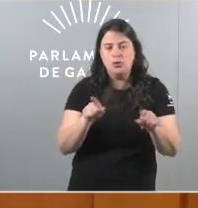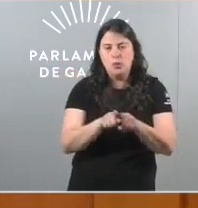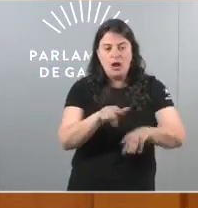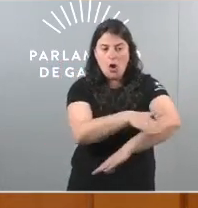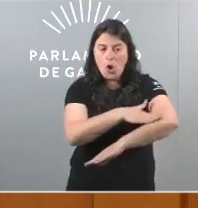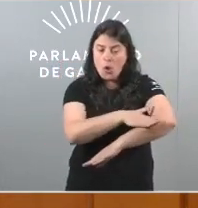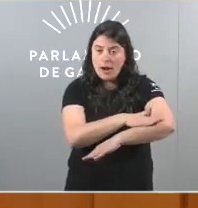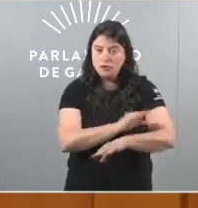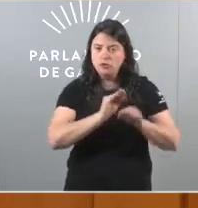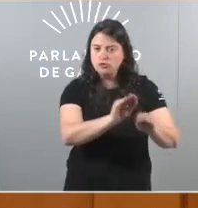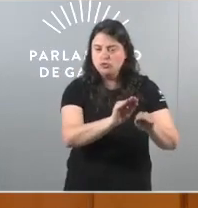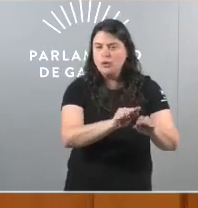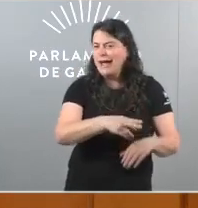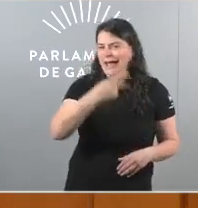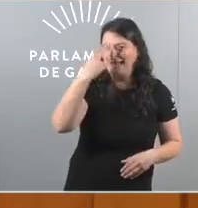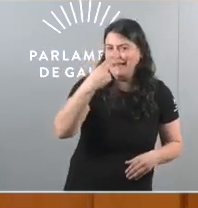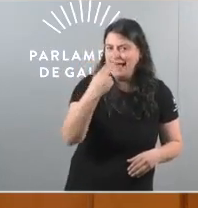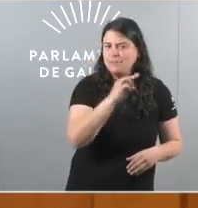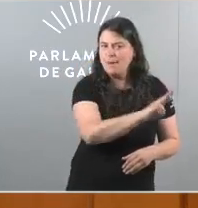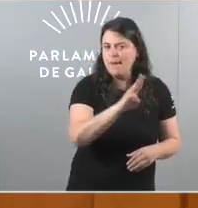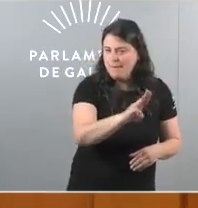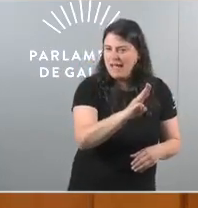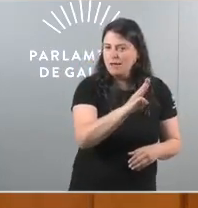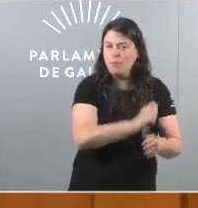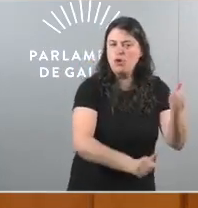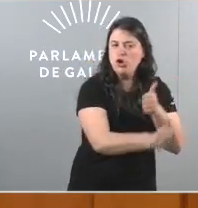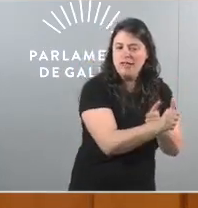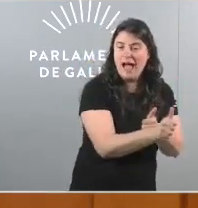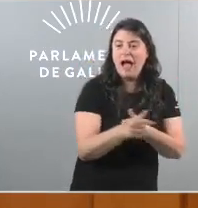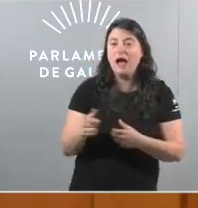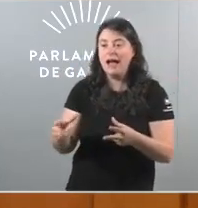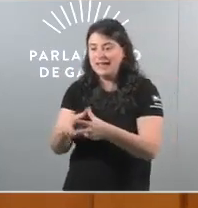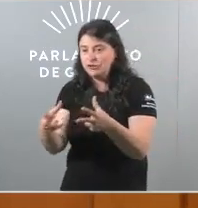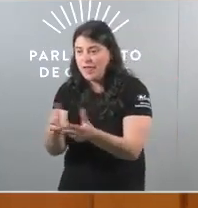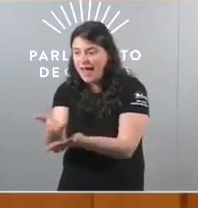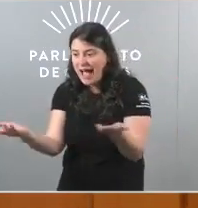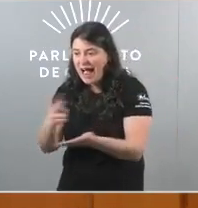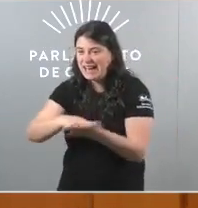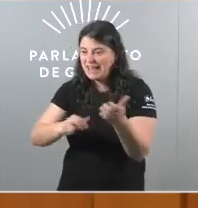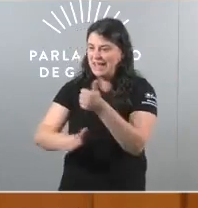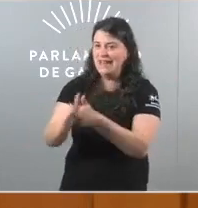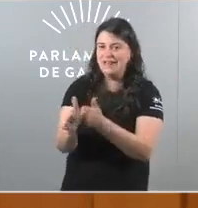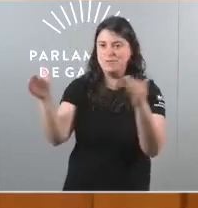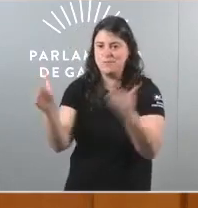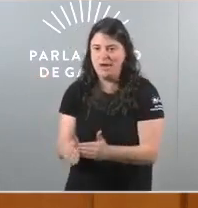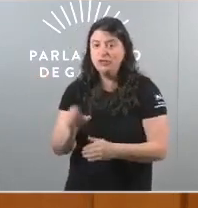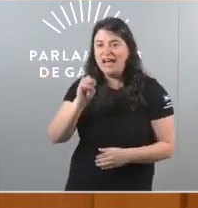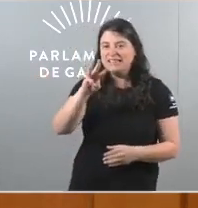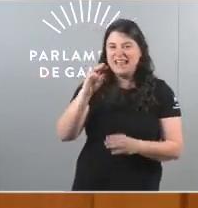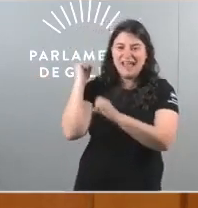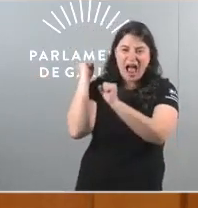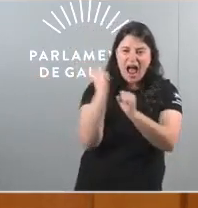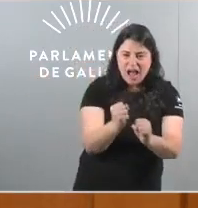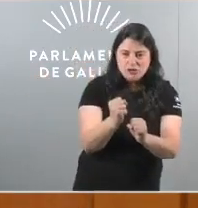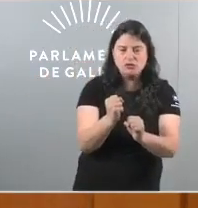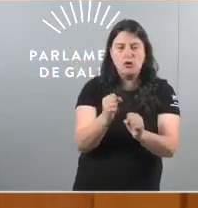puxo os intereses do PP por diante dos intereses de Galiza. Levan trece anos a contra